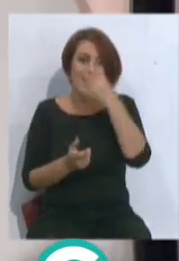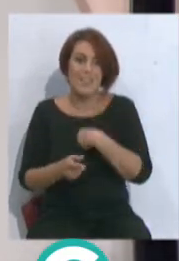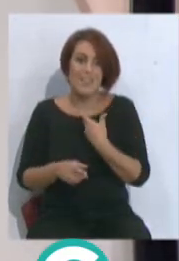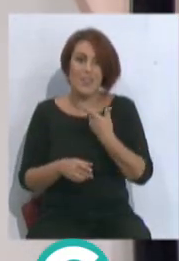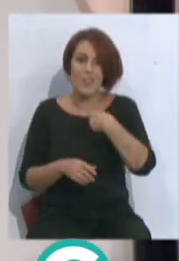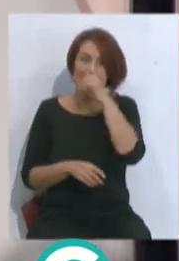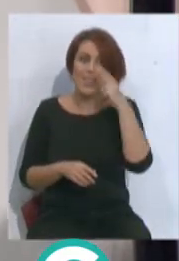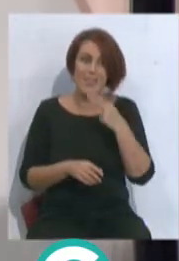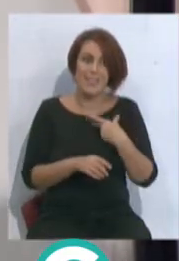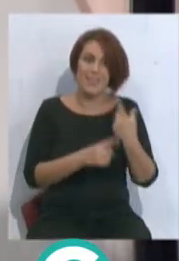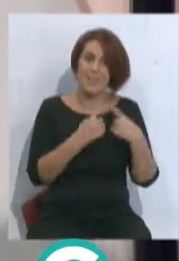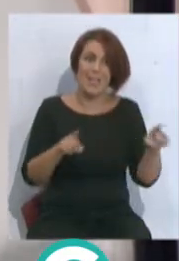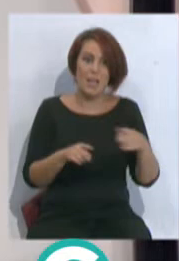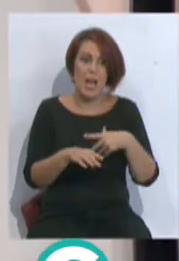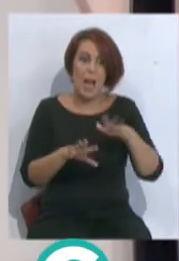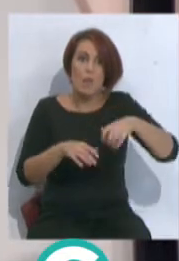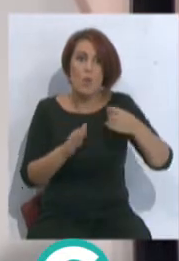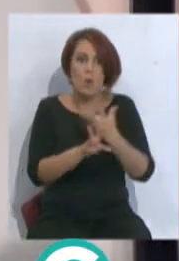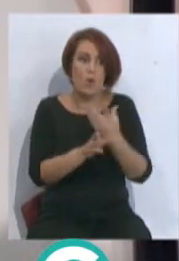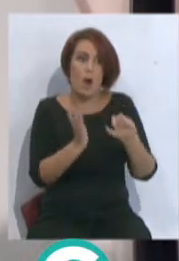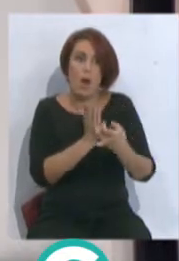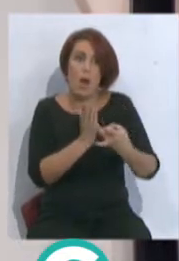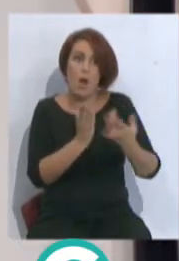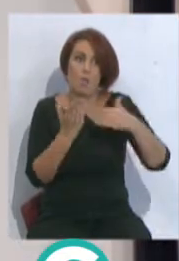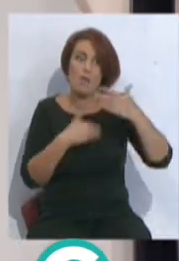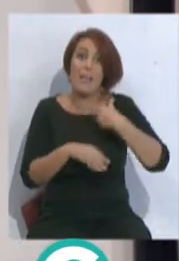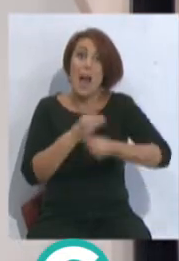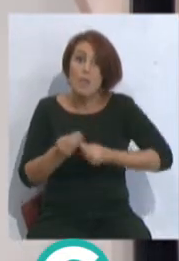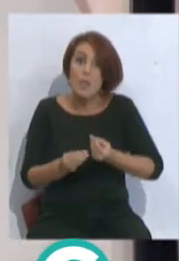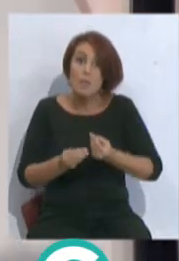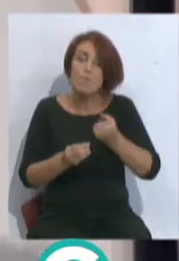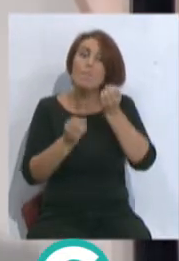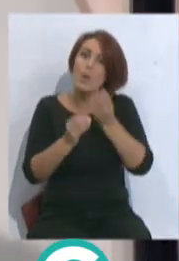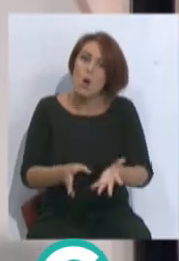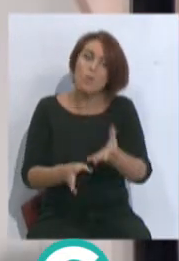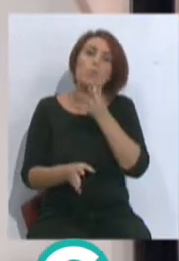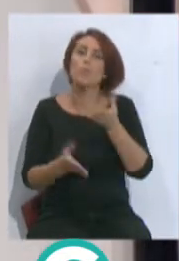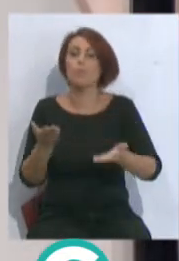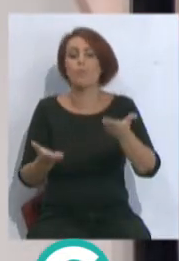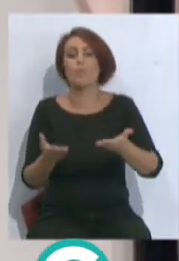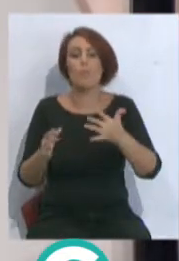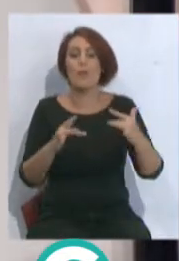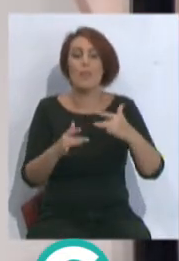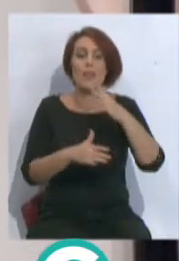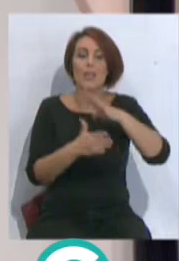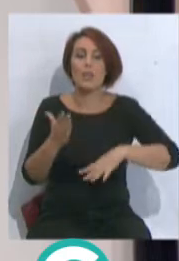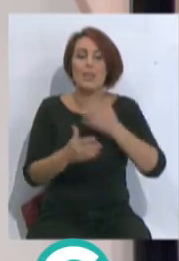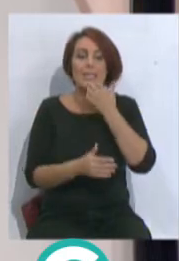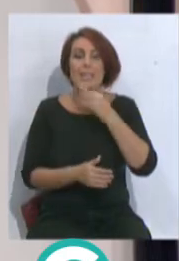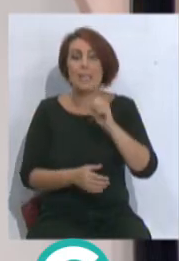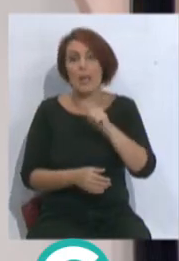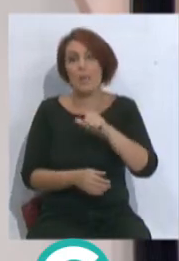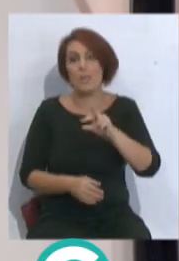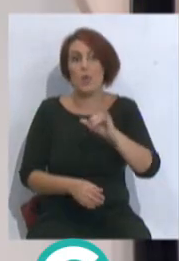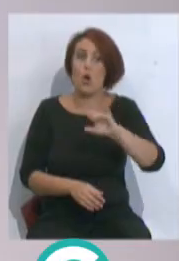Si el Cádiz tuviera jugadores de mayor calidad, el Cádiz, con lo que hace, sería mejor. Porque no me vaya a comparar con el partido del Barcelona. Si Salvi hubiera sido